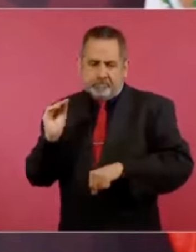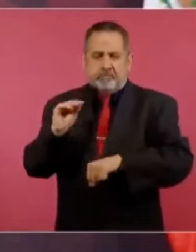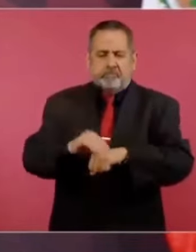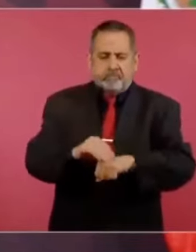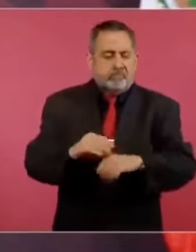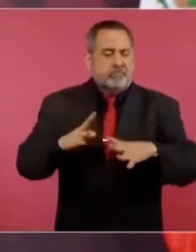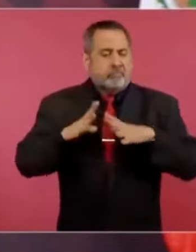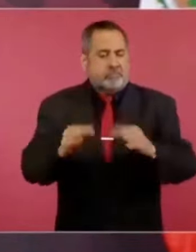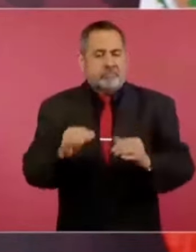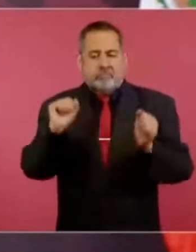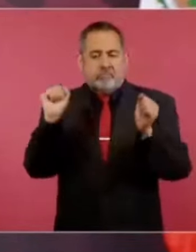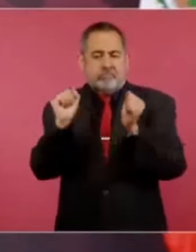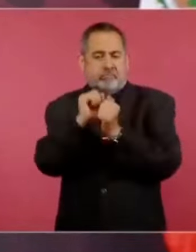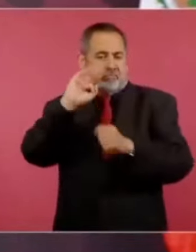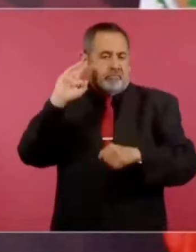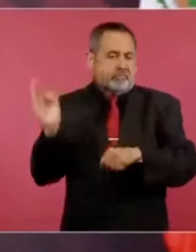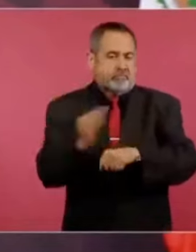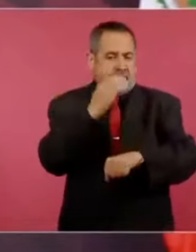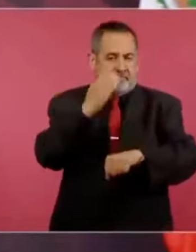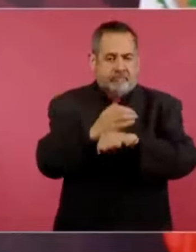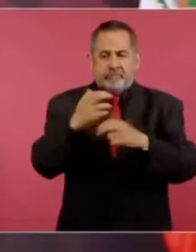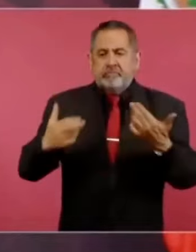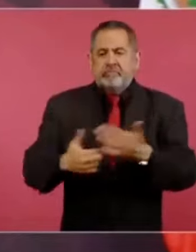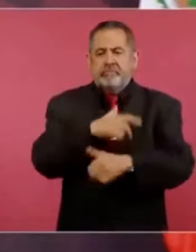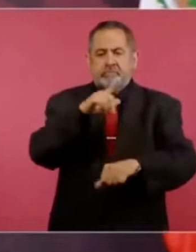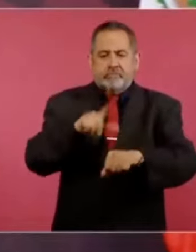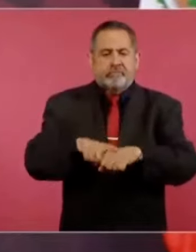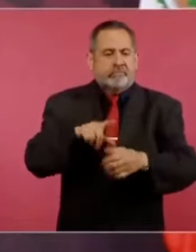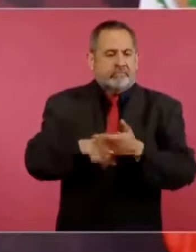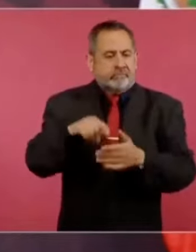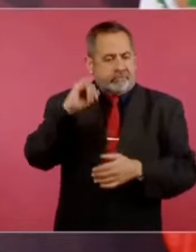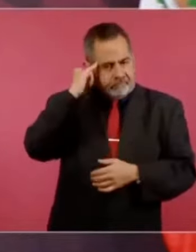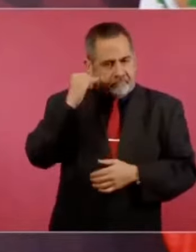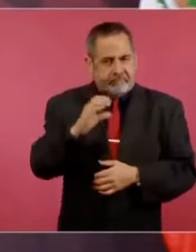de la Confederación Nacional Campesina, la CNC.